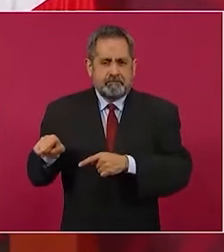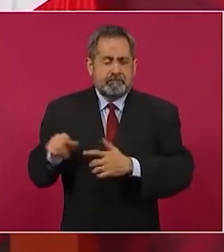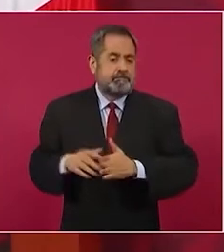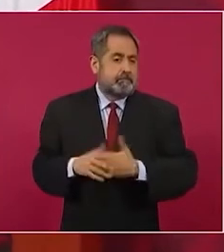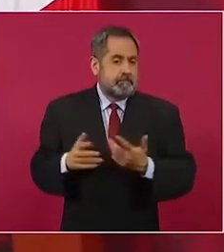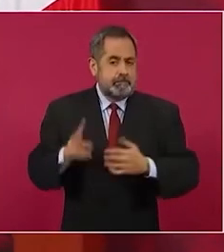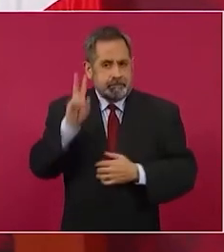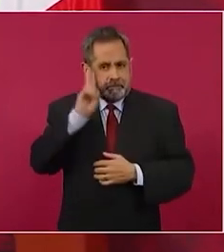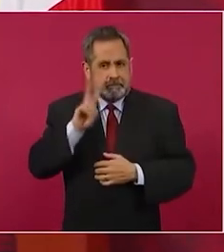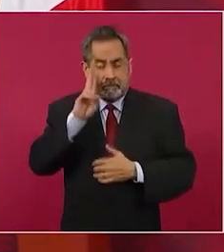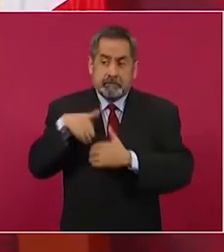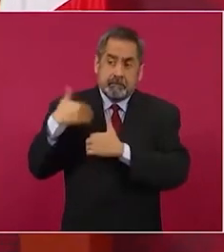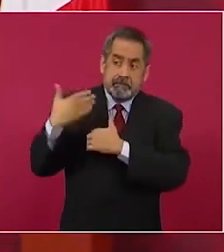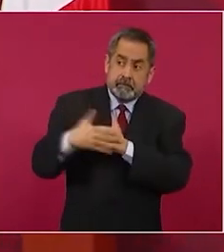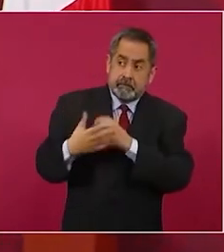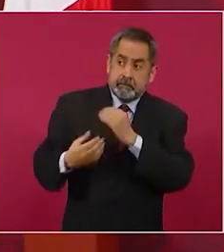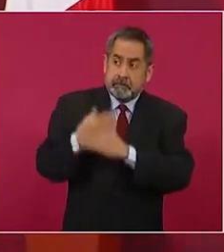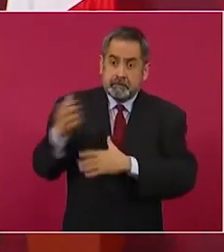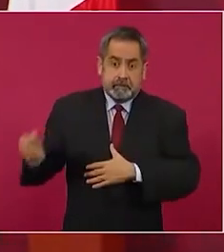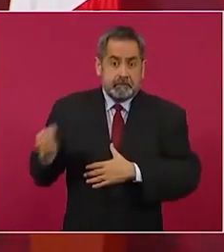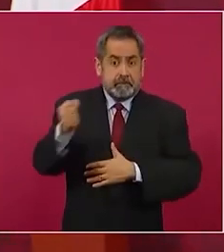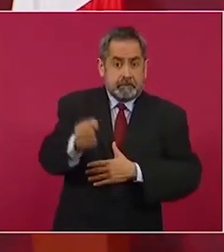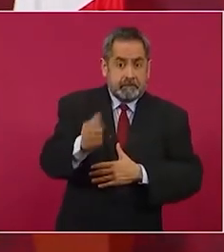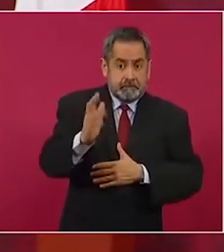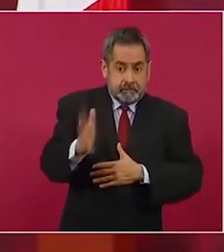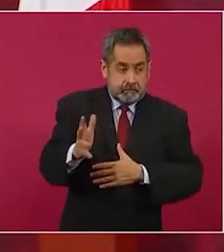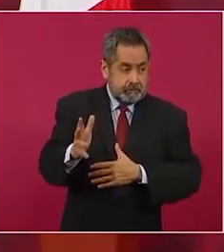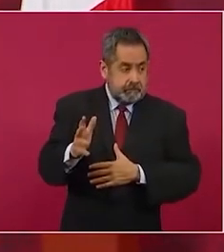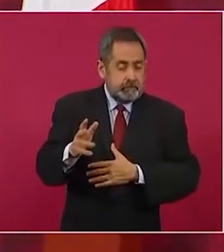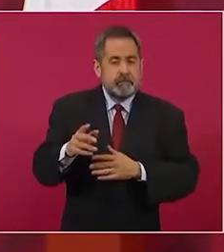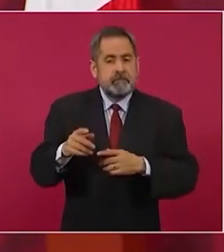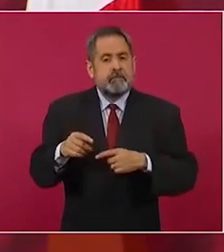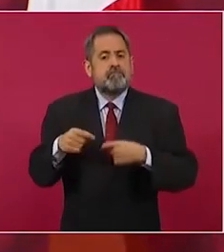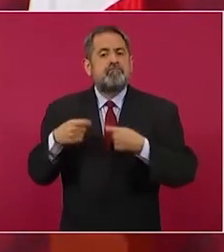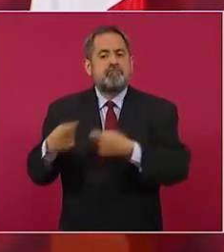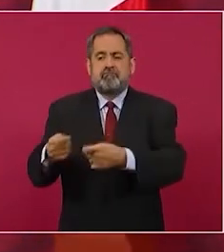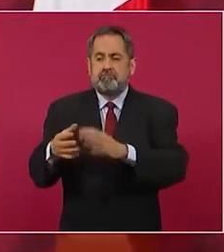tome posición y que esta sea su primera